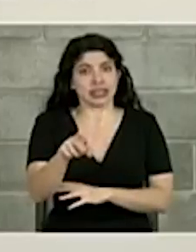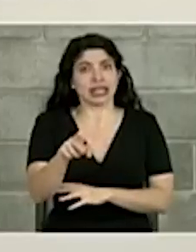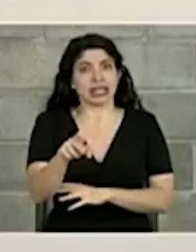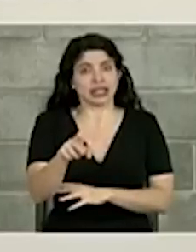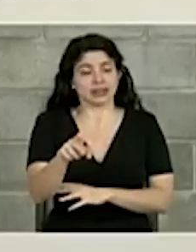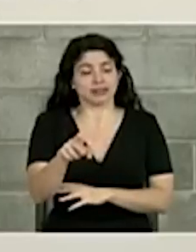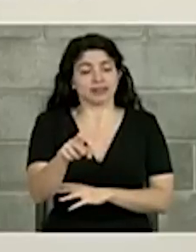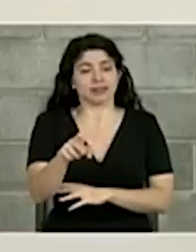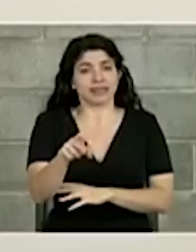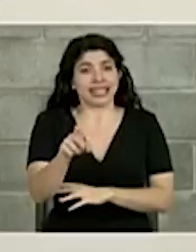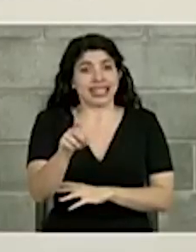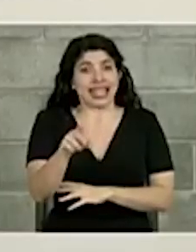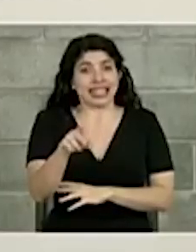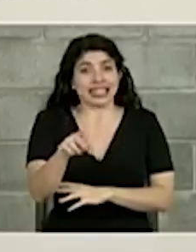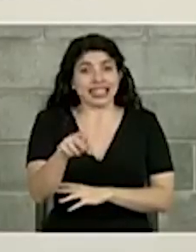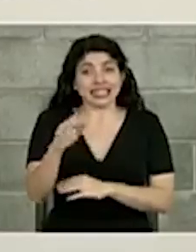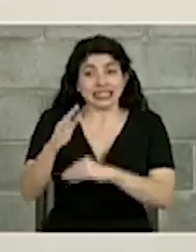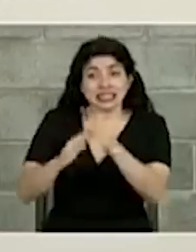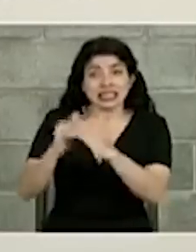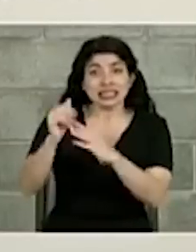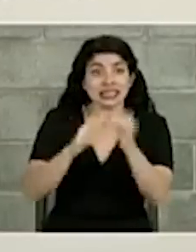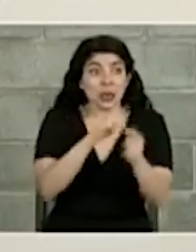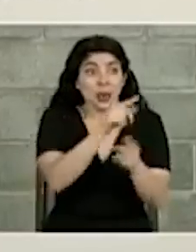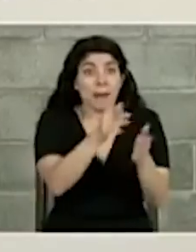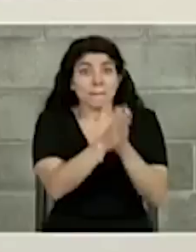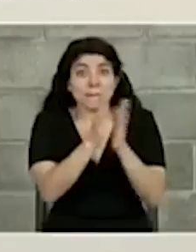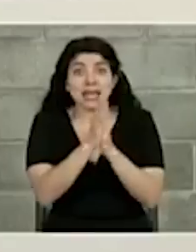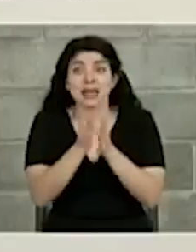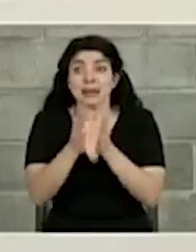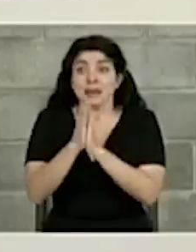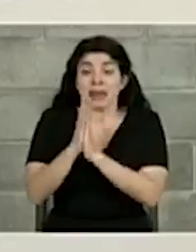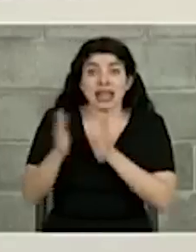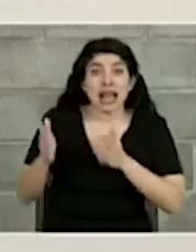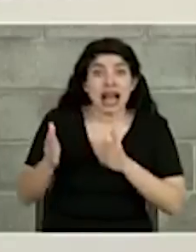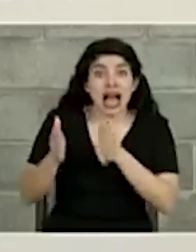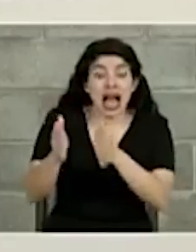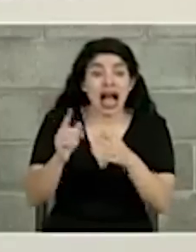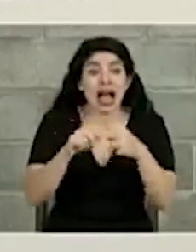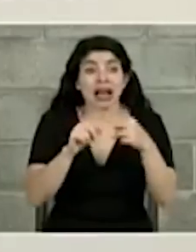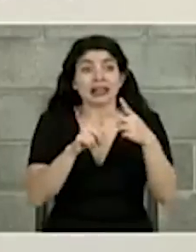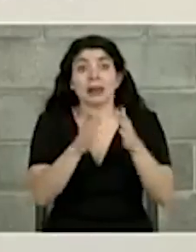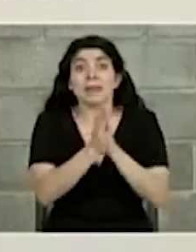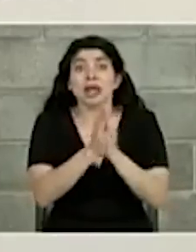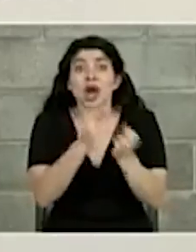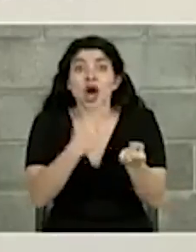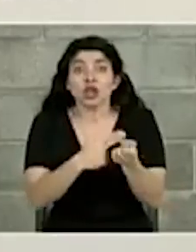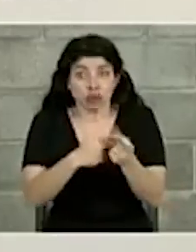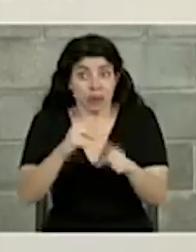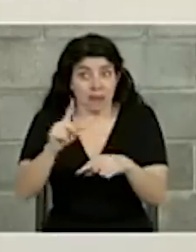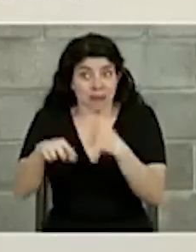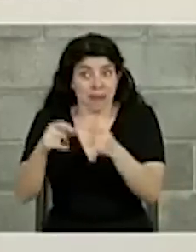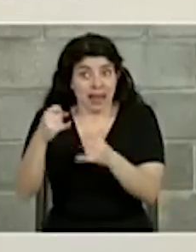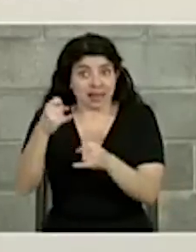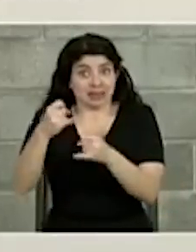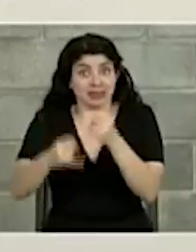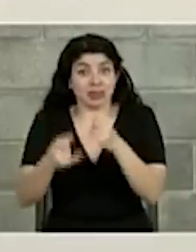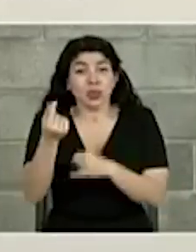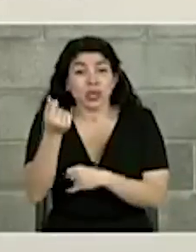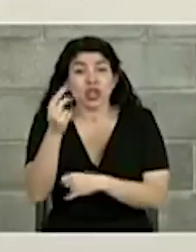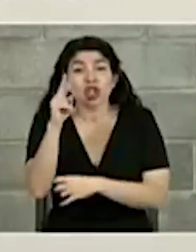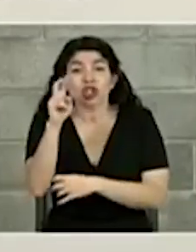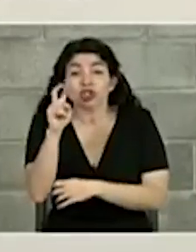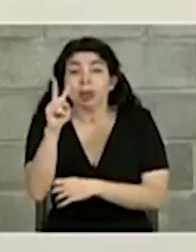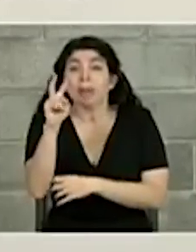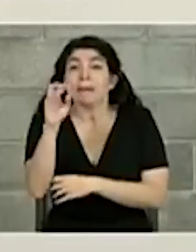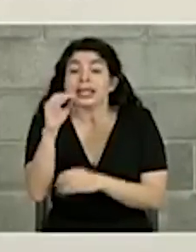requiere que estas obras que me piden estas carreteras este hospital que vamos a concluir de 220